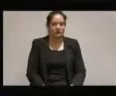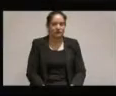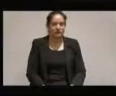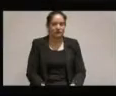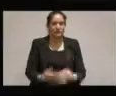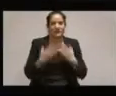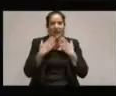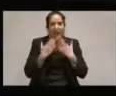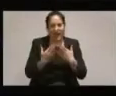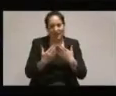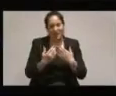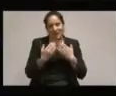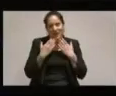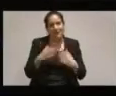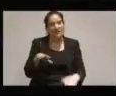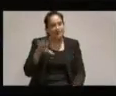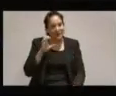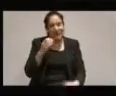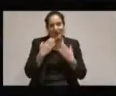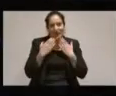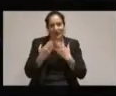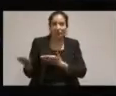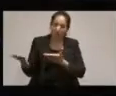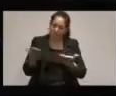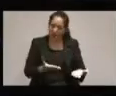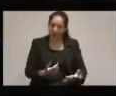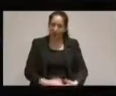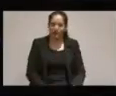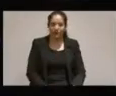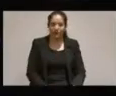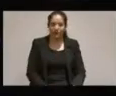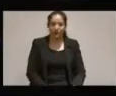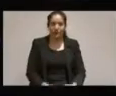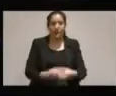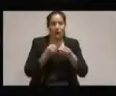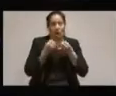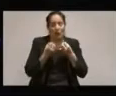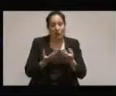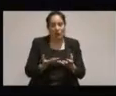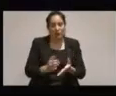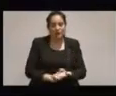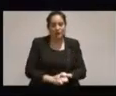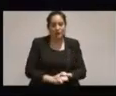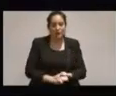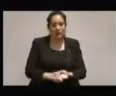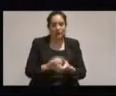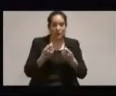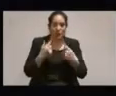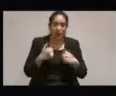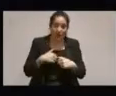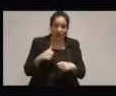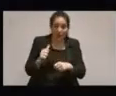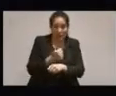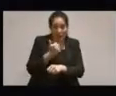Gracias, Carlos. Te escuchamos. Gracias por venir. Bueno, este premio,